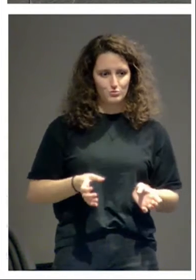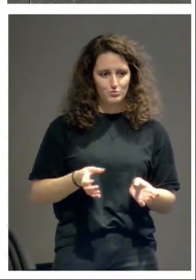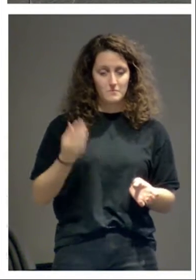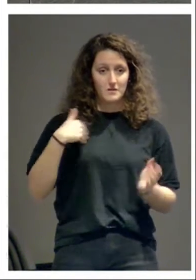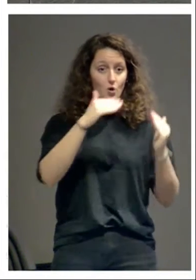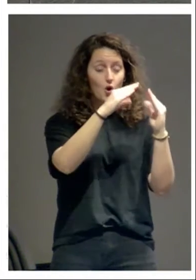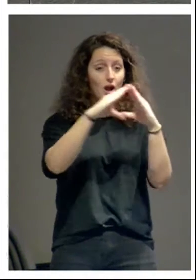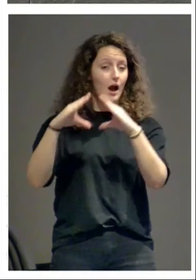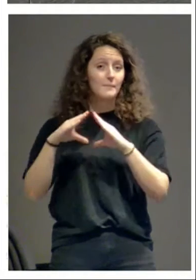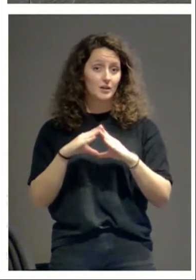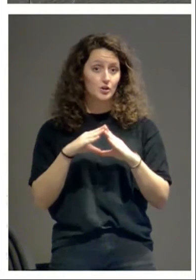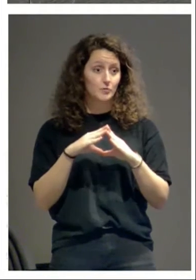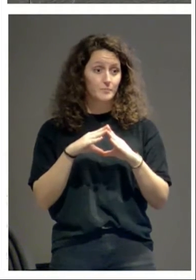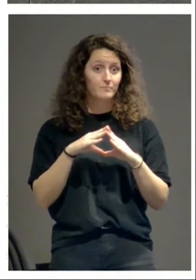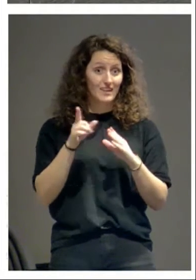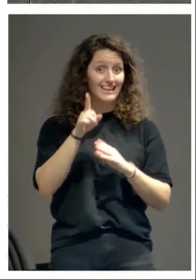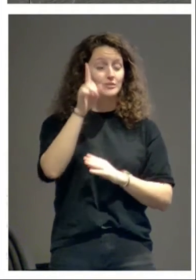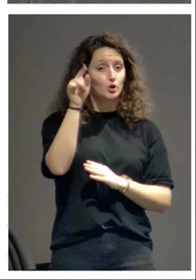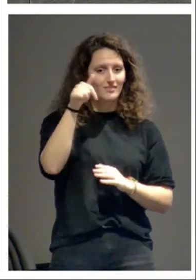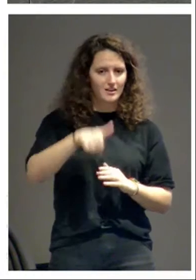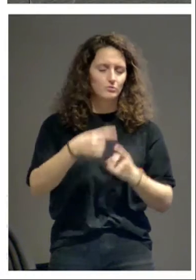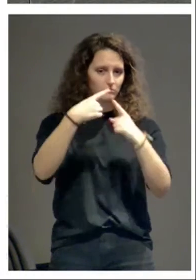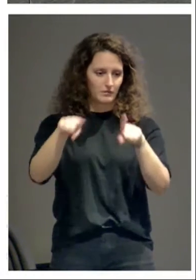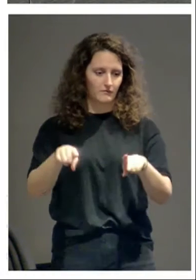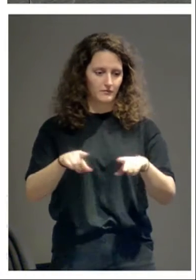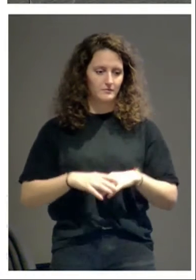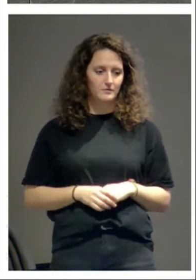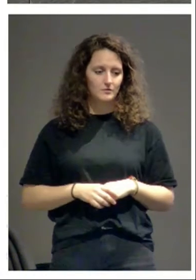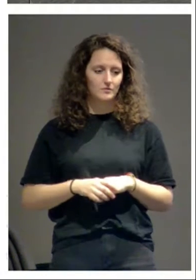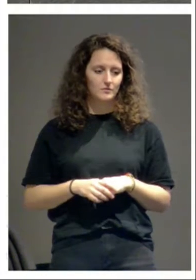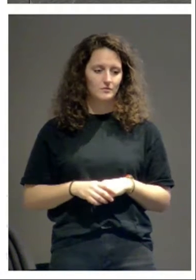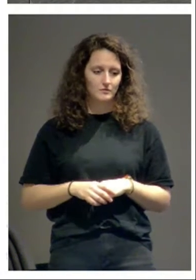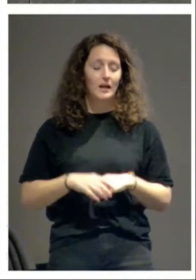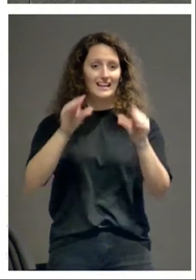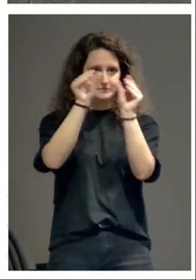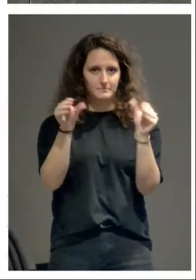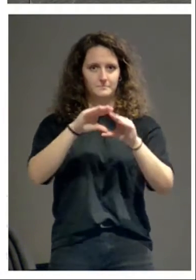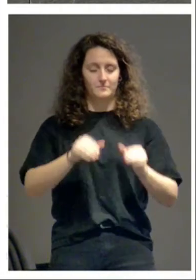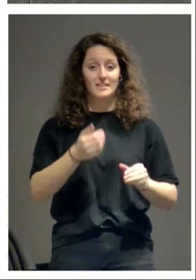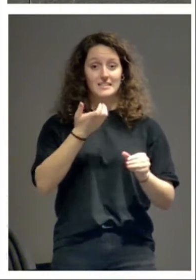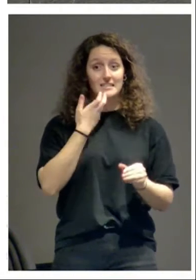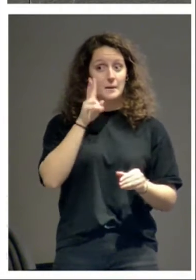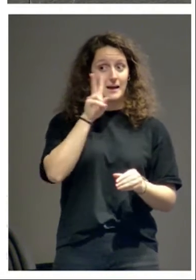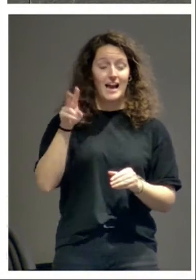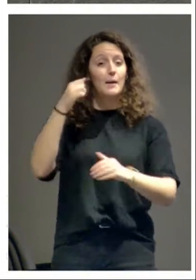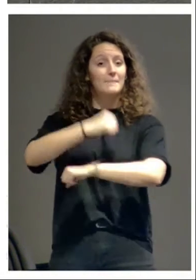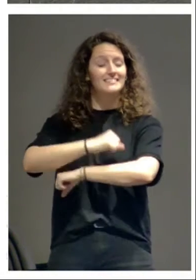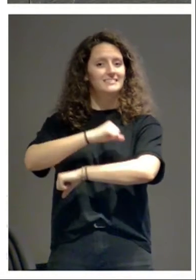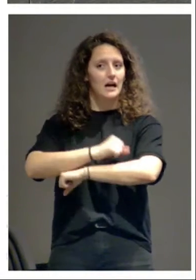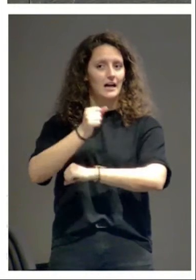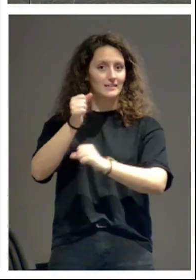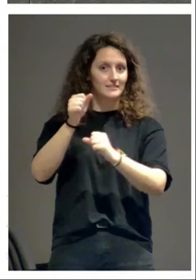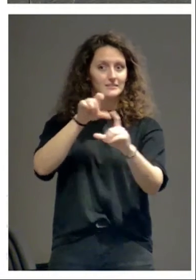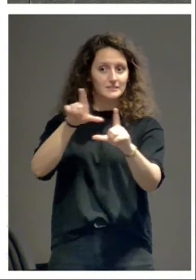capillas la diferencia entre las norte y la sur. Y si nos miramos hacia el otro lado, hacia el lado donde están las ventanas, también